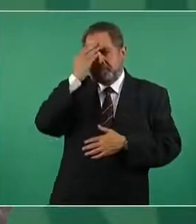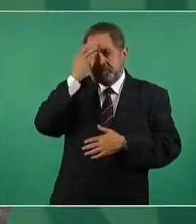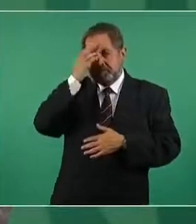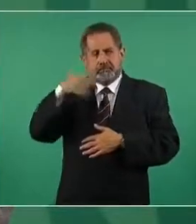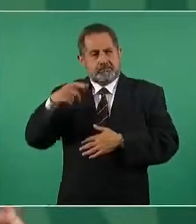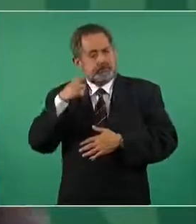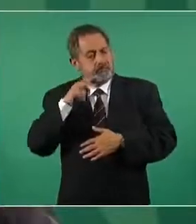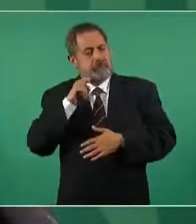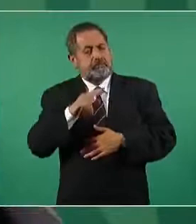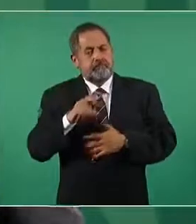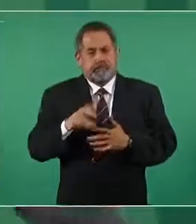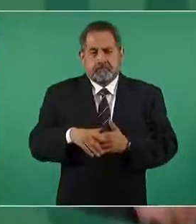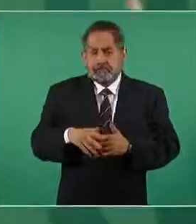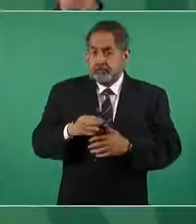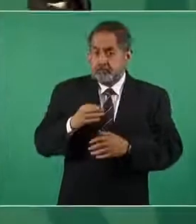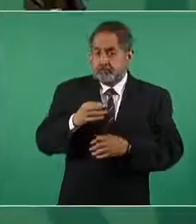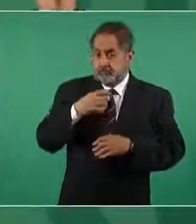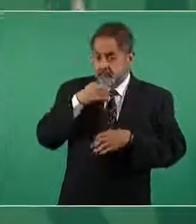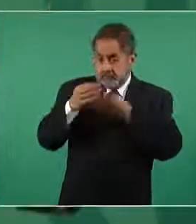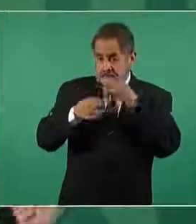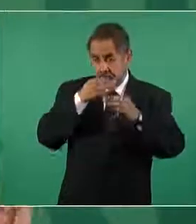construyendo